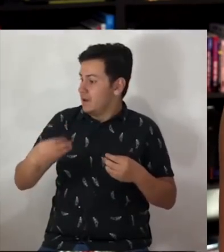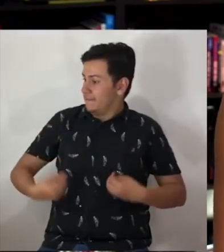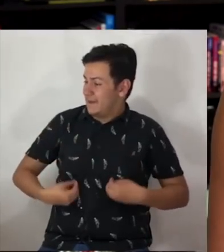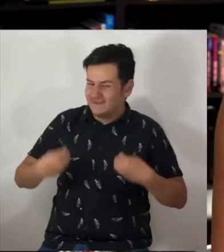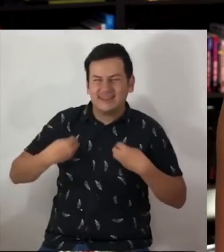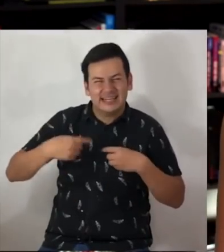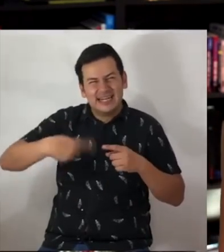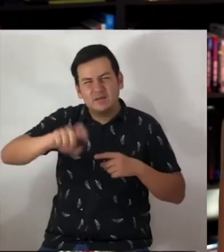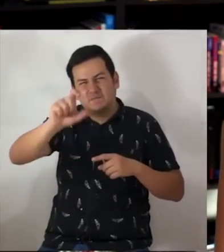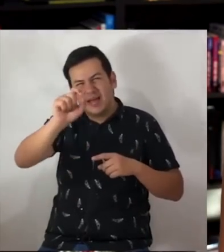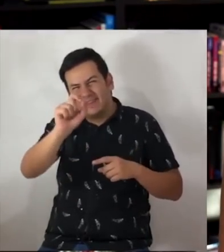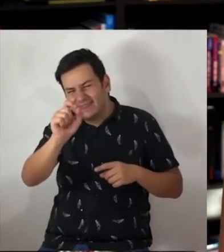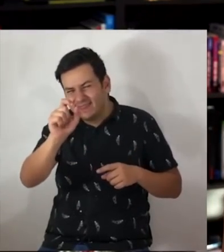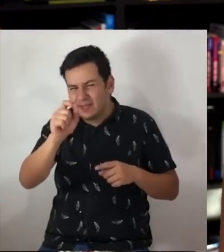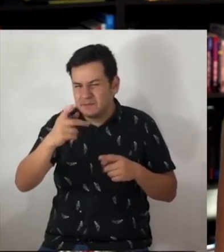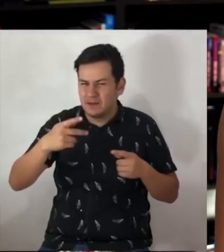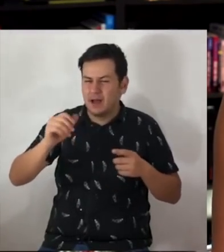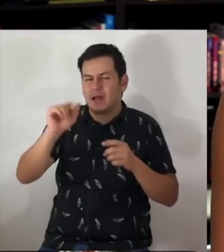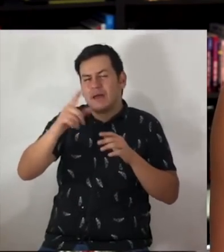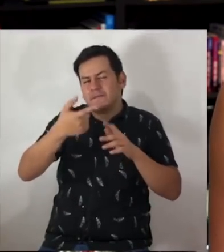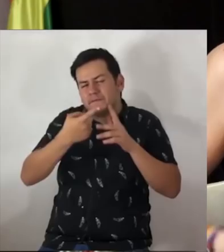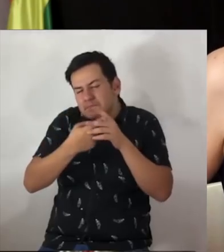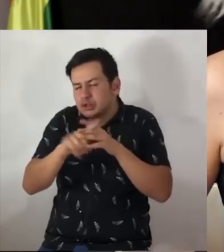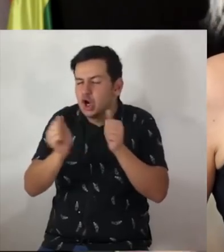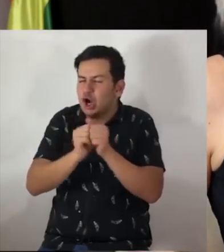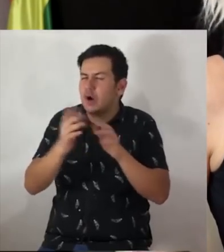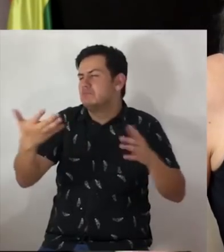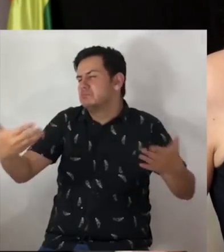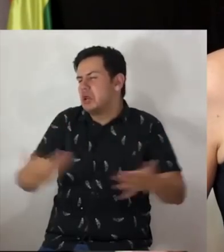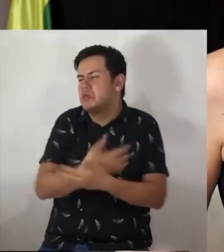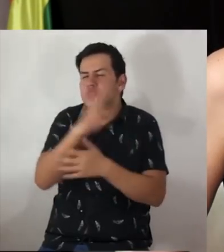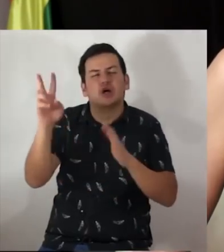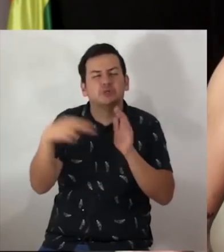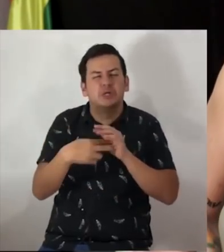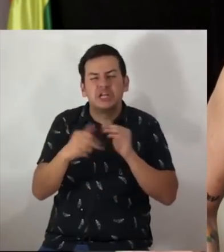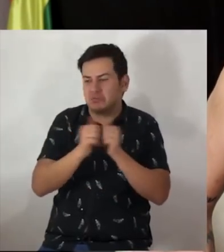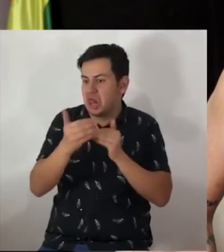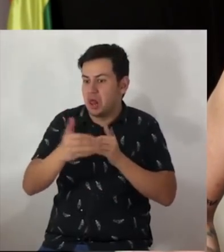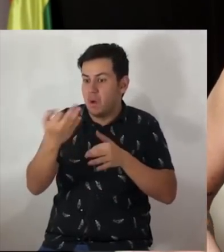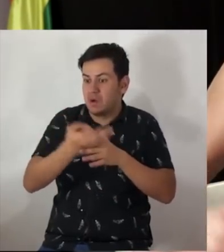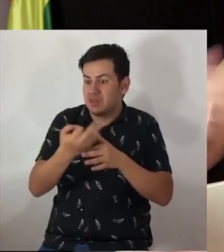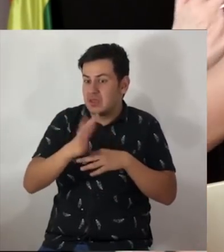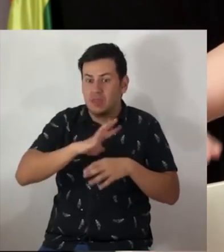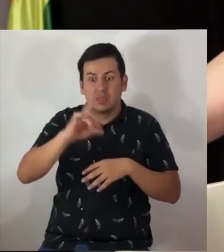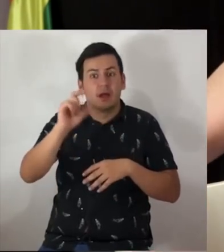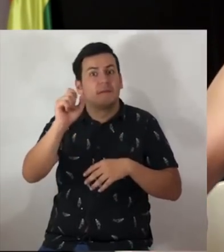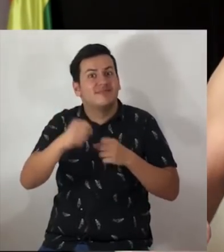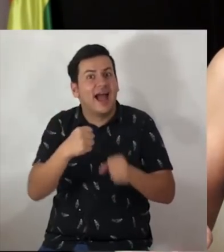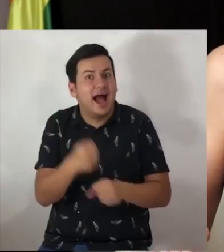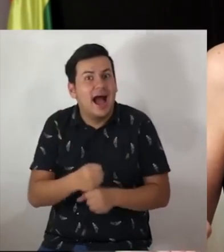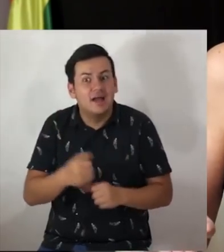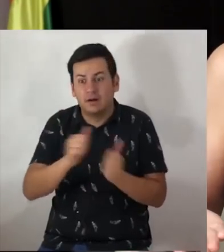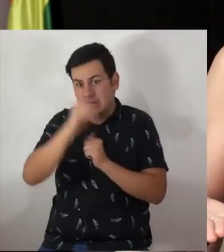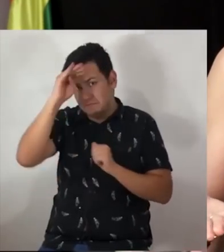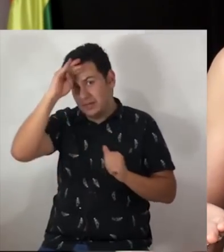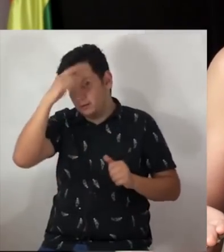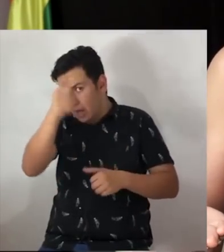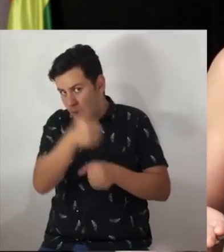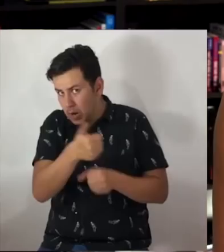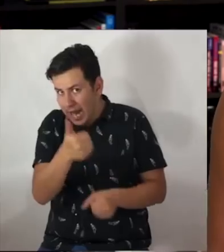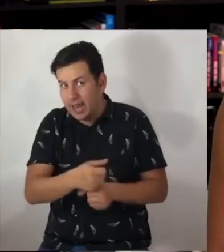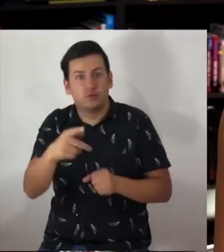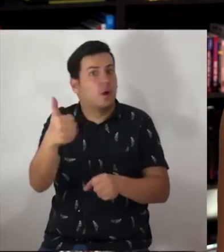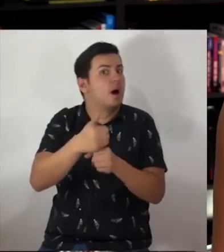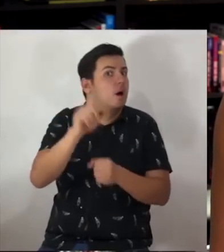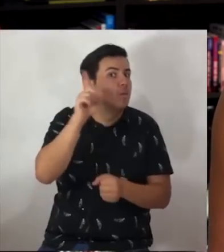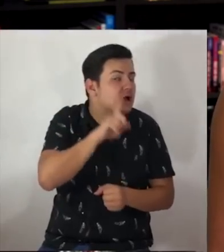2000 hoy en día ya tiene 36 años. Piensen en eso. Las calles se cierran. Nadie hace caso. Piensa en tu abuela o en tu abuelo.